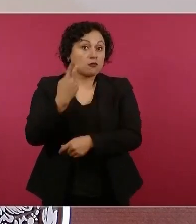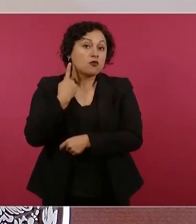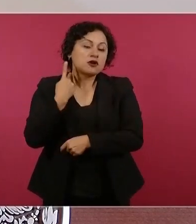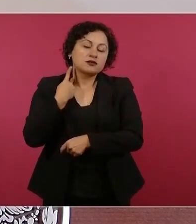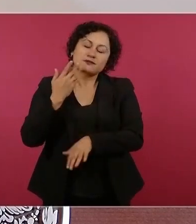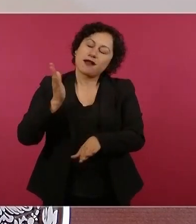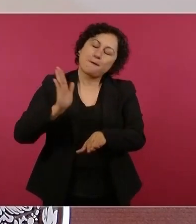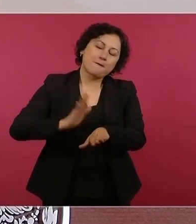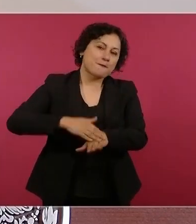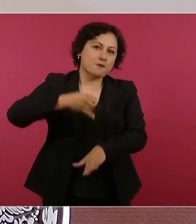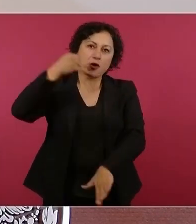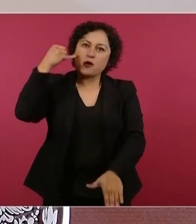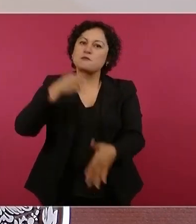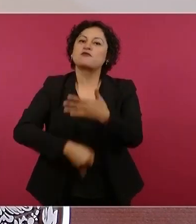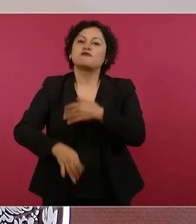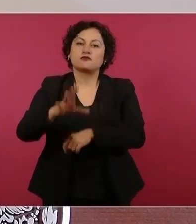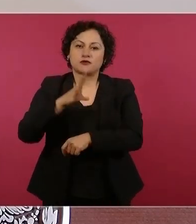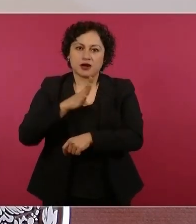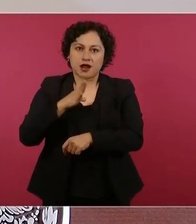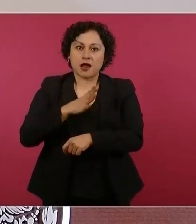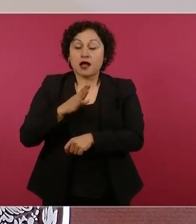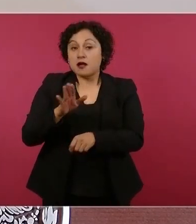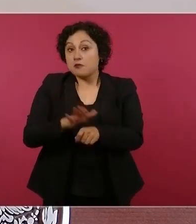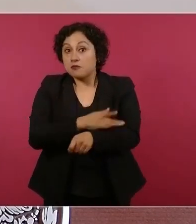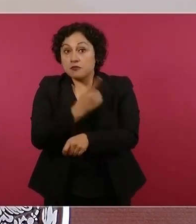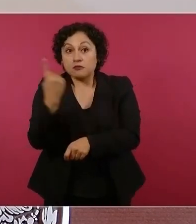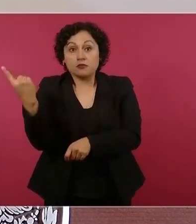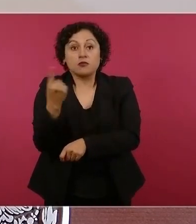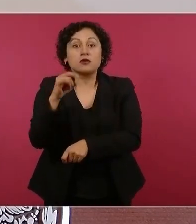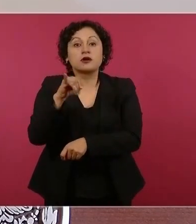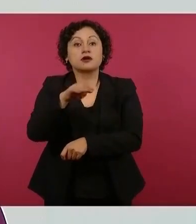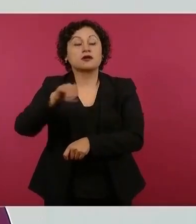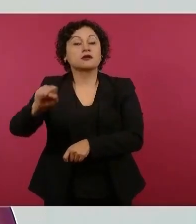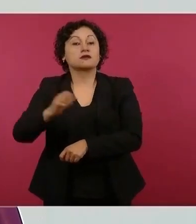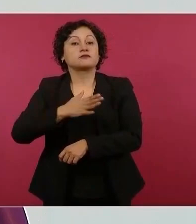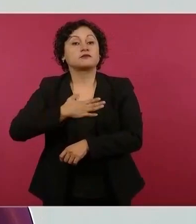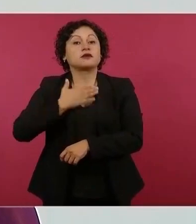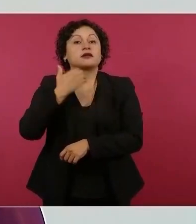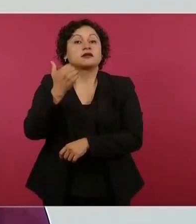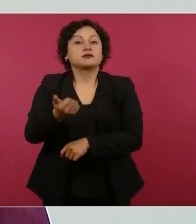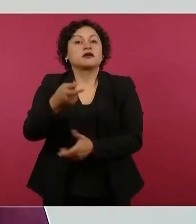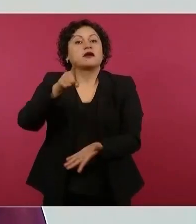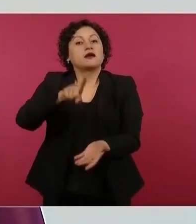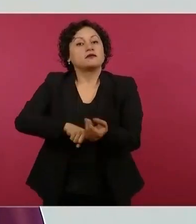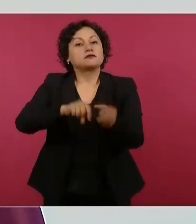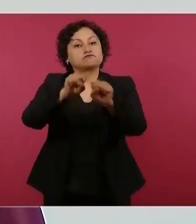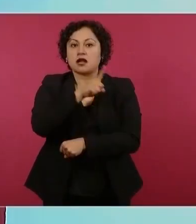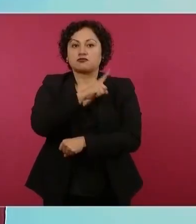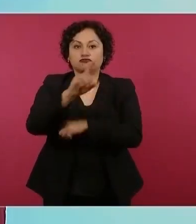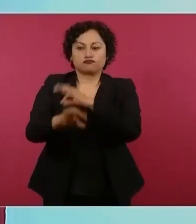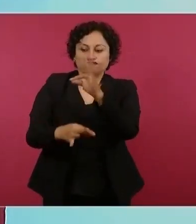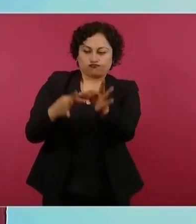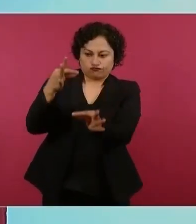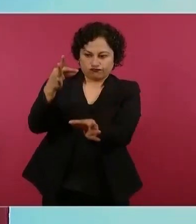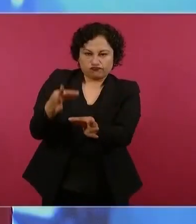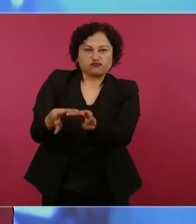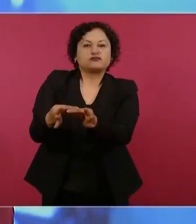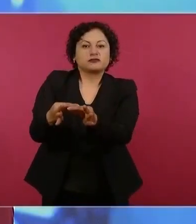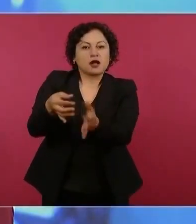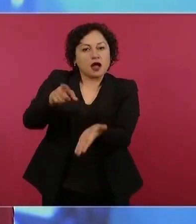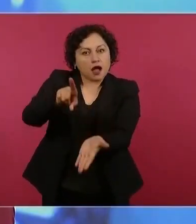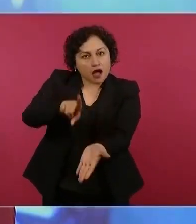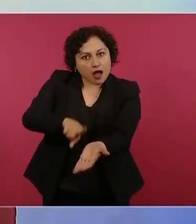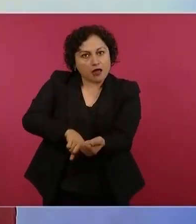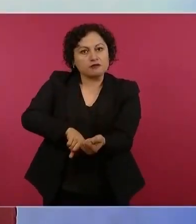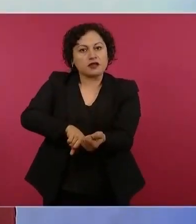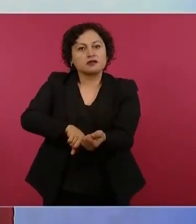reivindica el derecho humano a contar con un sistema de salud que responde con empatía y